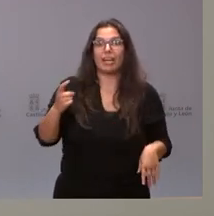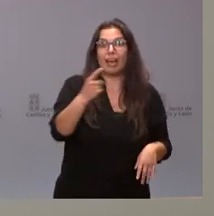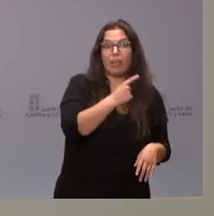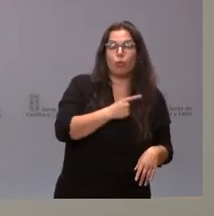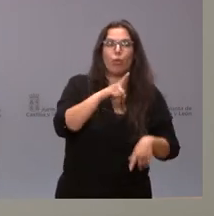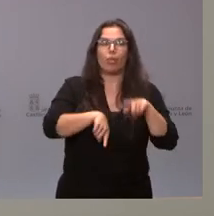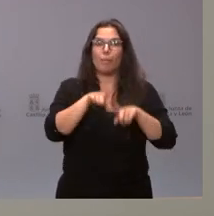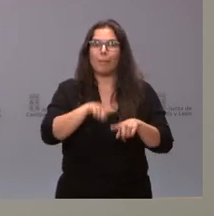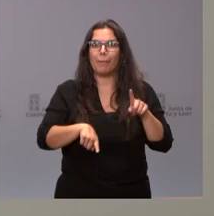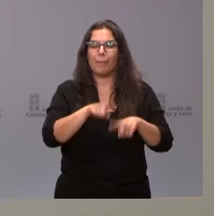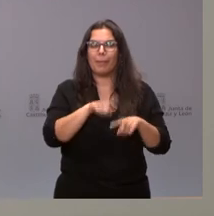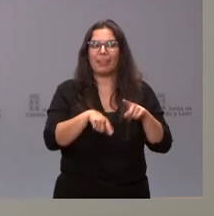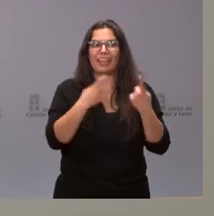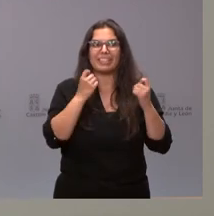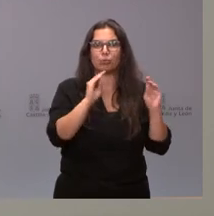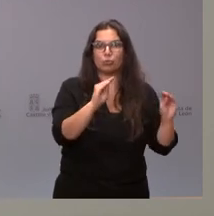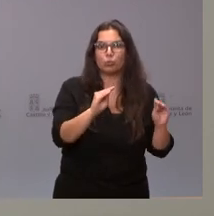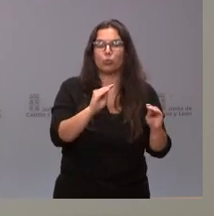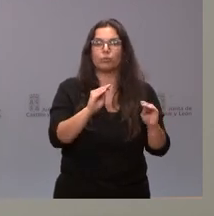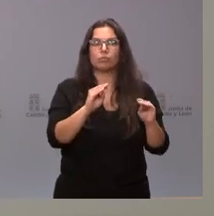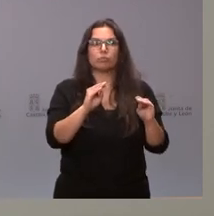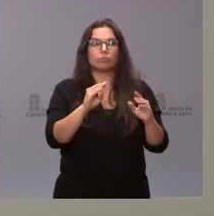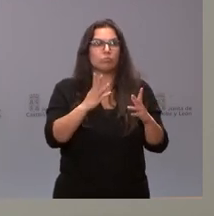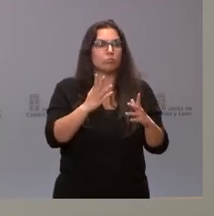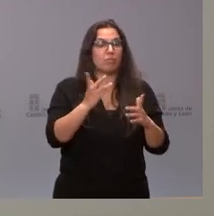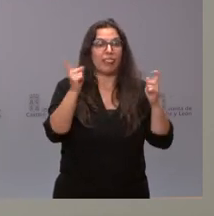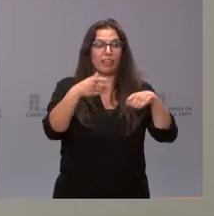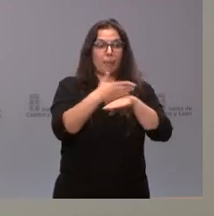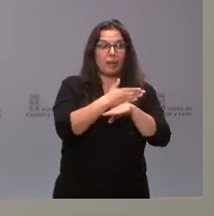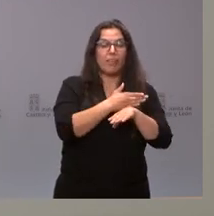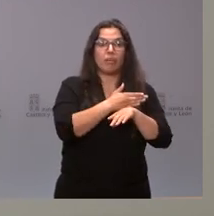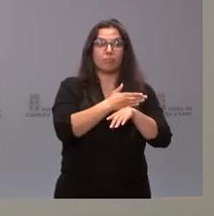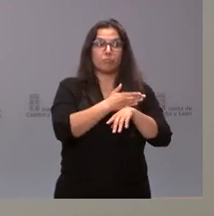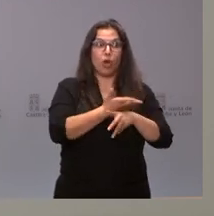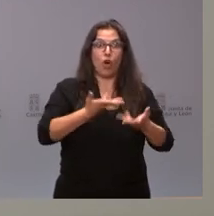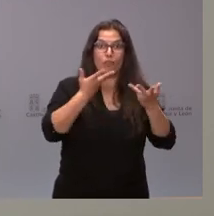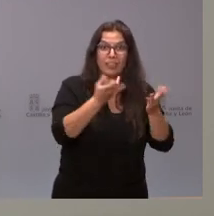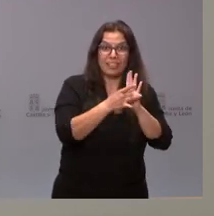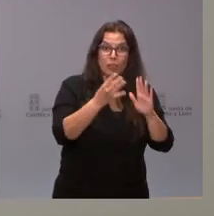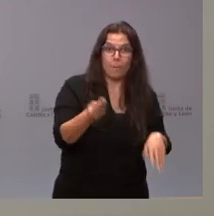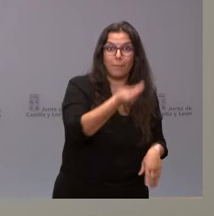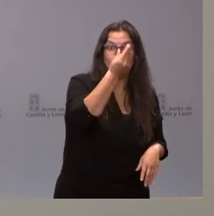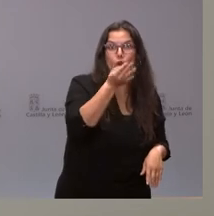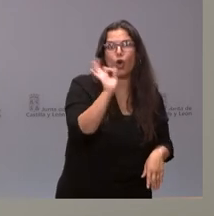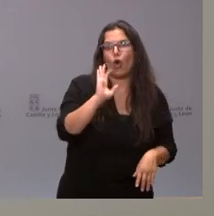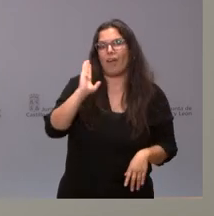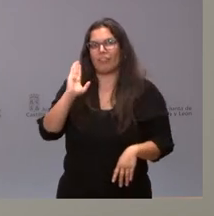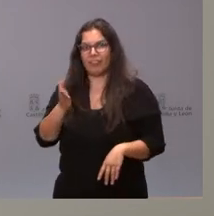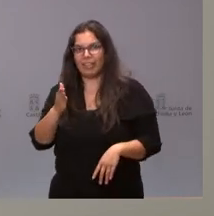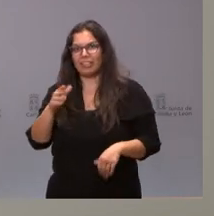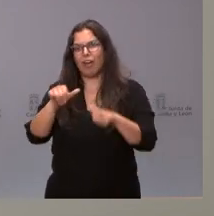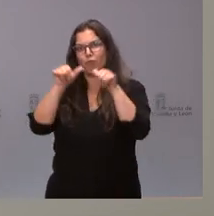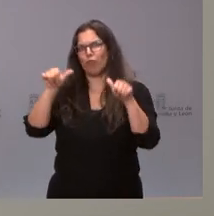examinando si esta actividad de la cita previa mejora la calidad del servicio que prestamos o puede haber alguna fórmula,